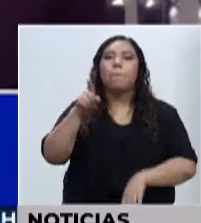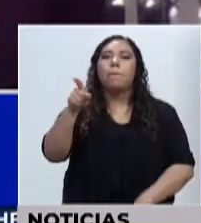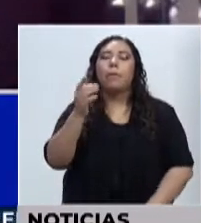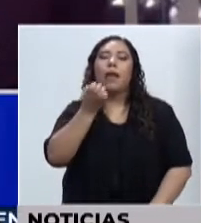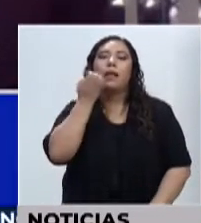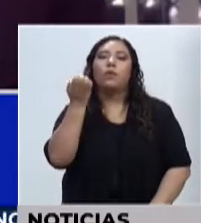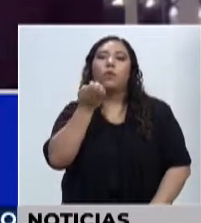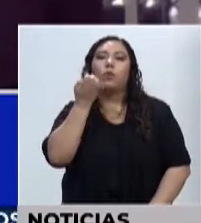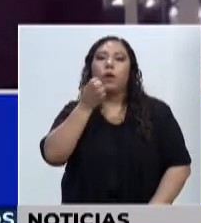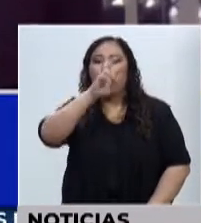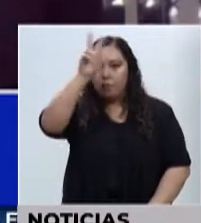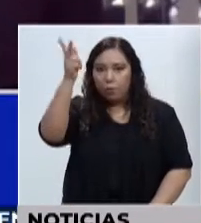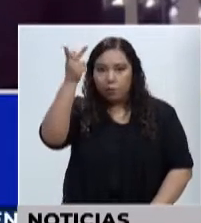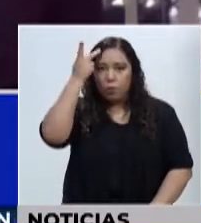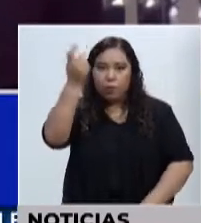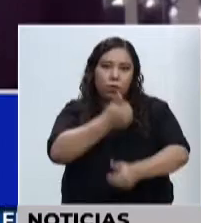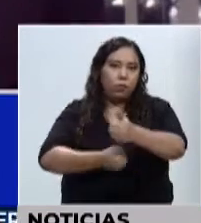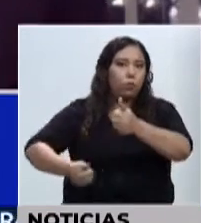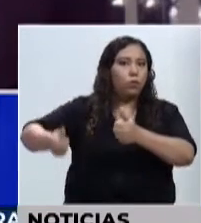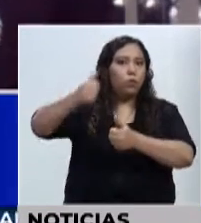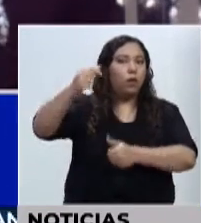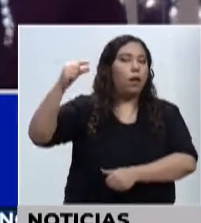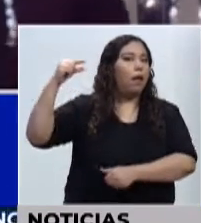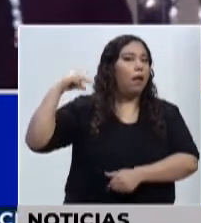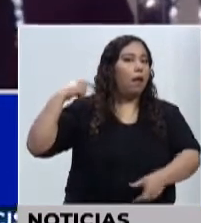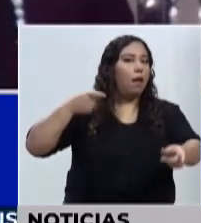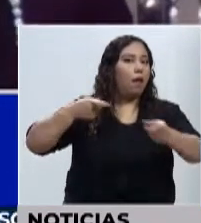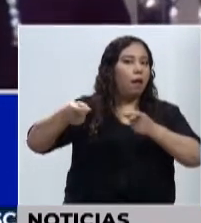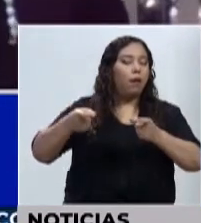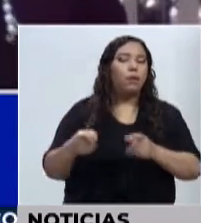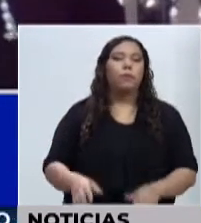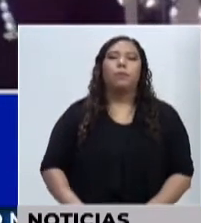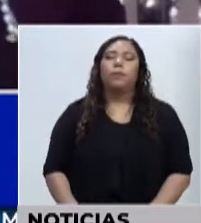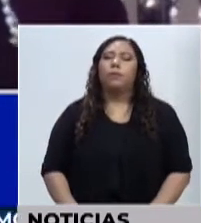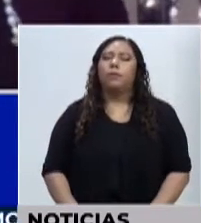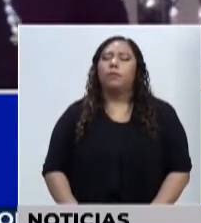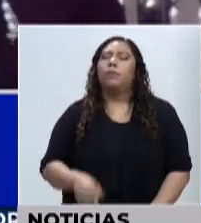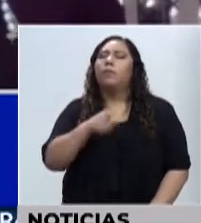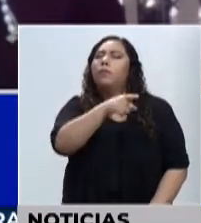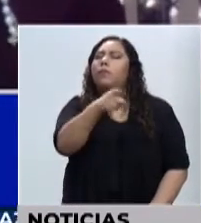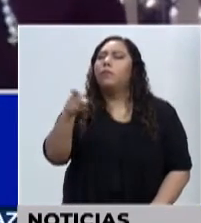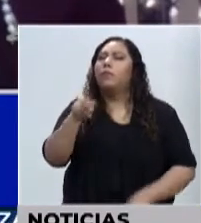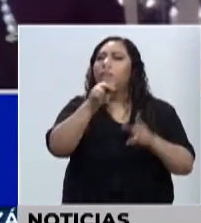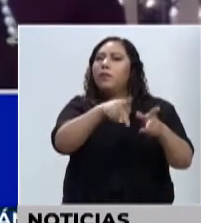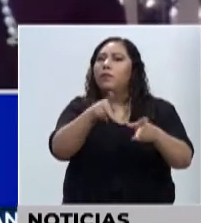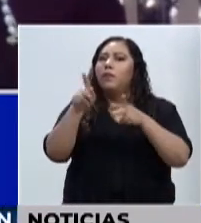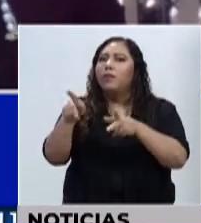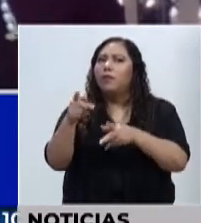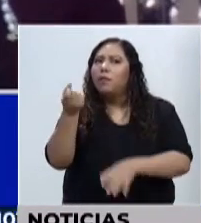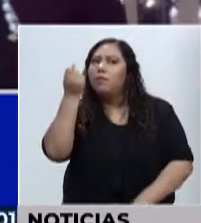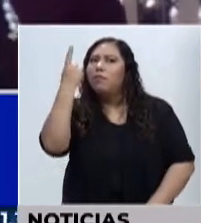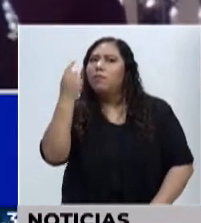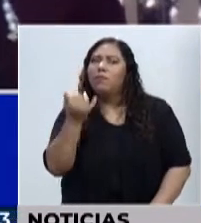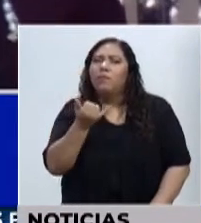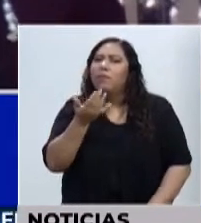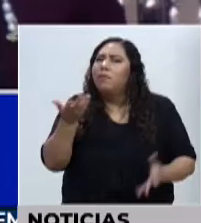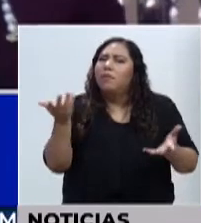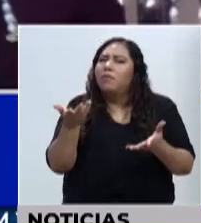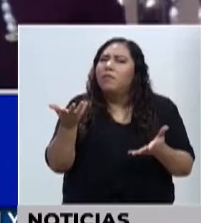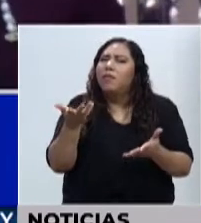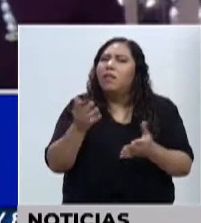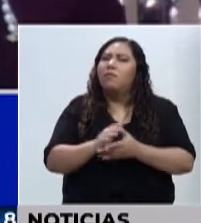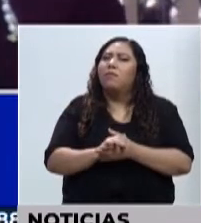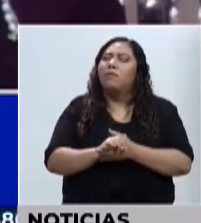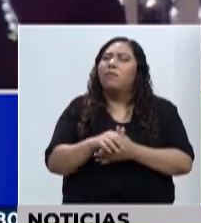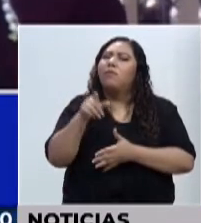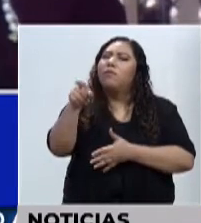Gerencia Pública. Pero para entrar en contexto, para poder poner al tanto a la población que nos mira en todo el país, quisiéramos hablar un